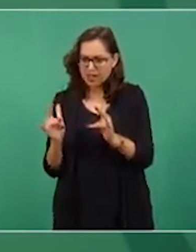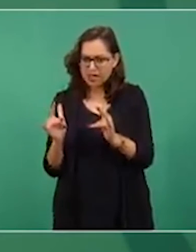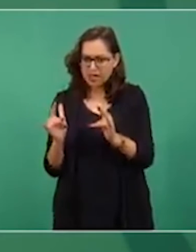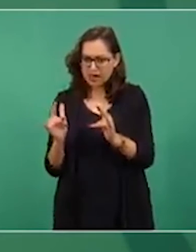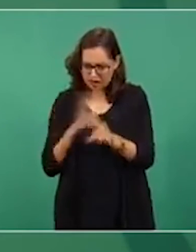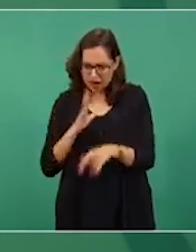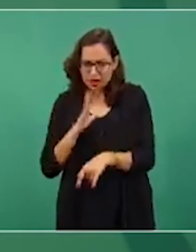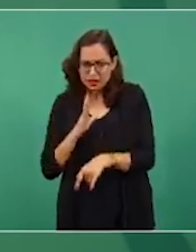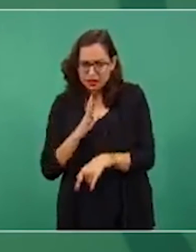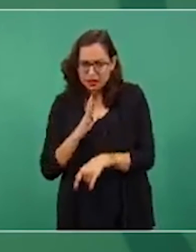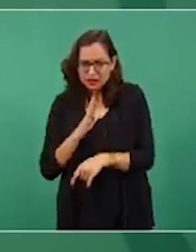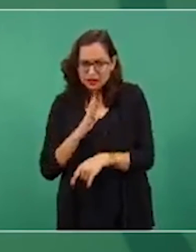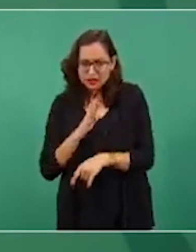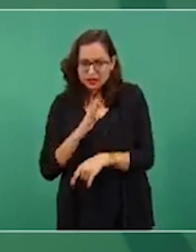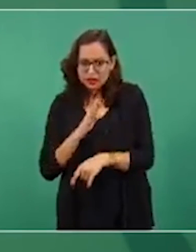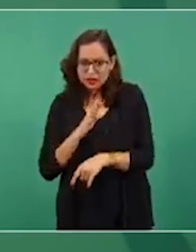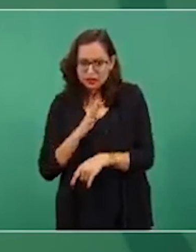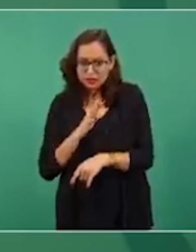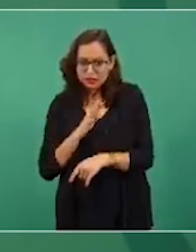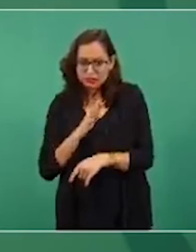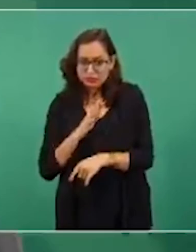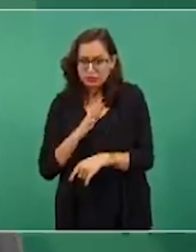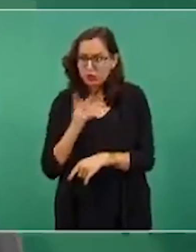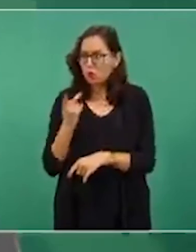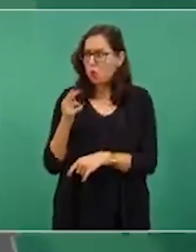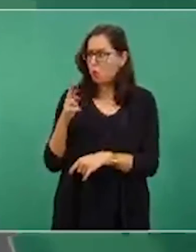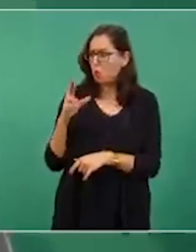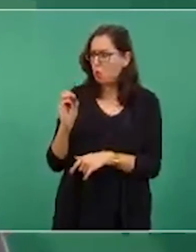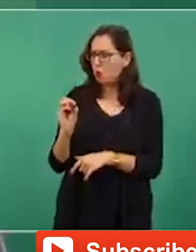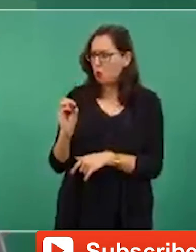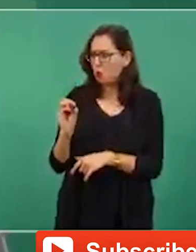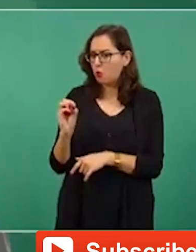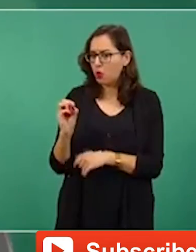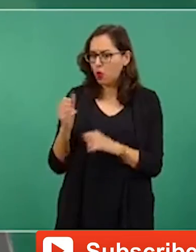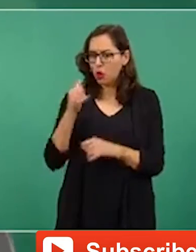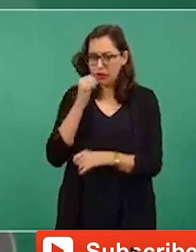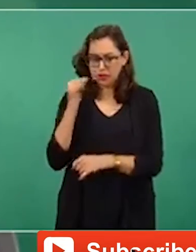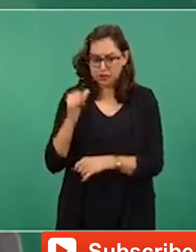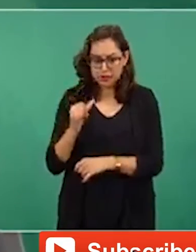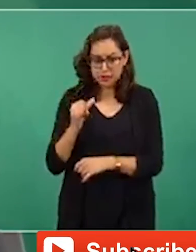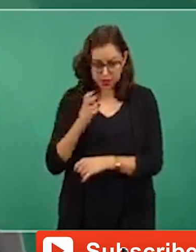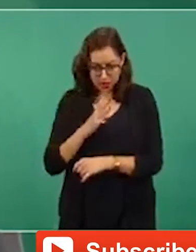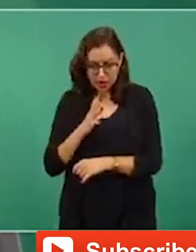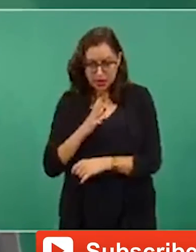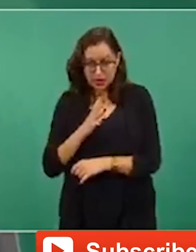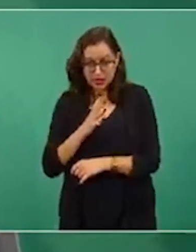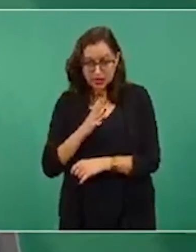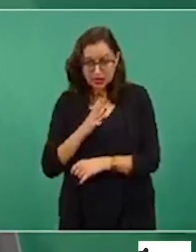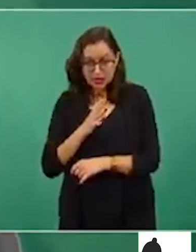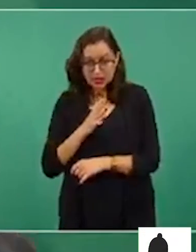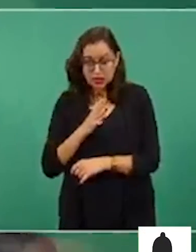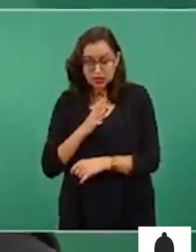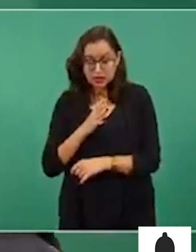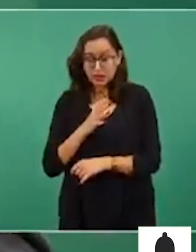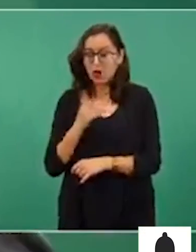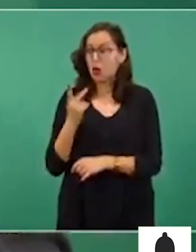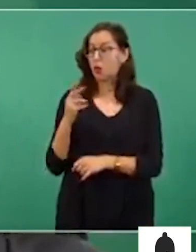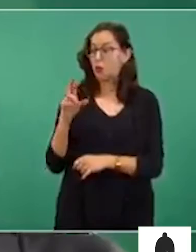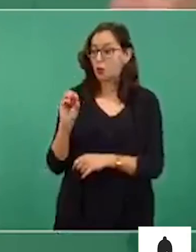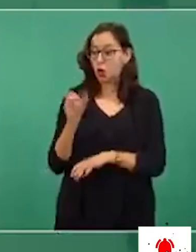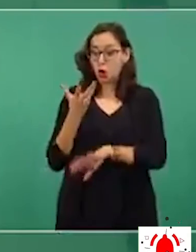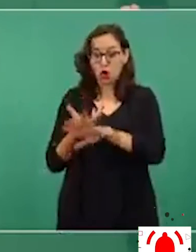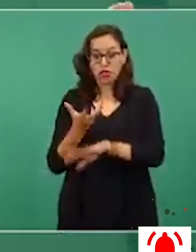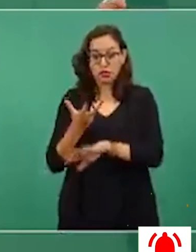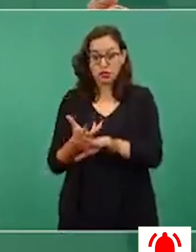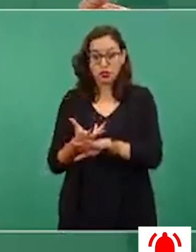pro-Italia, pro-Estados Unidos,